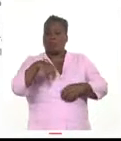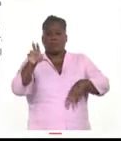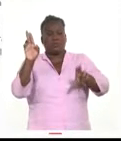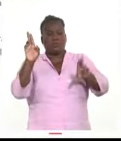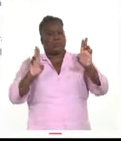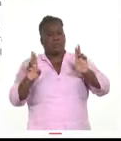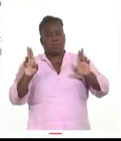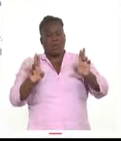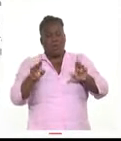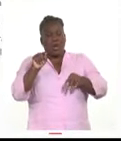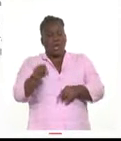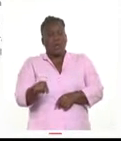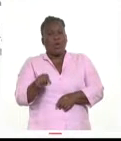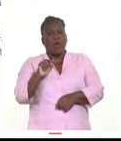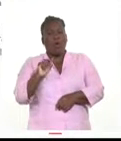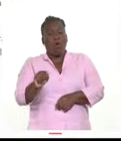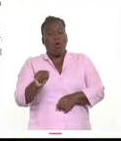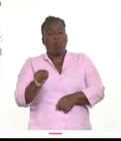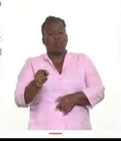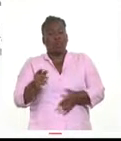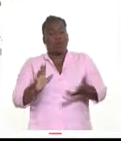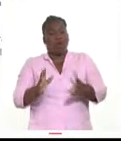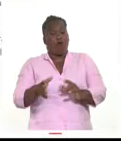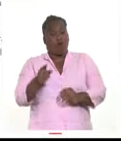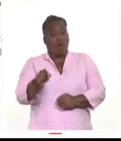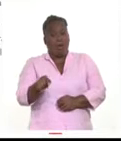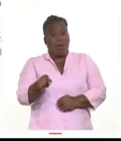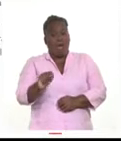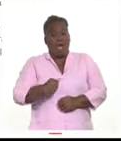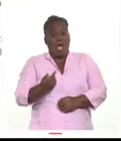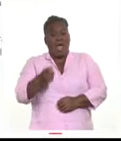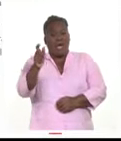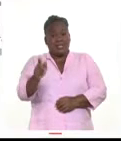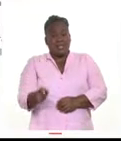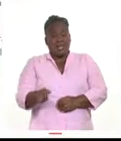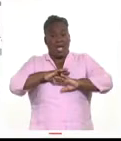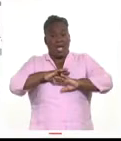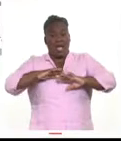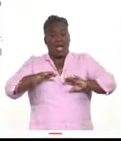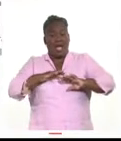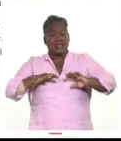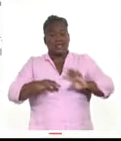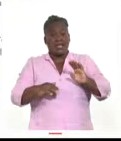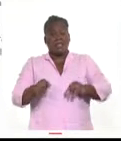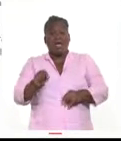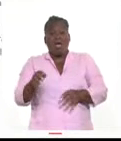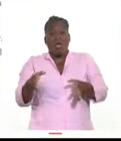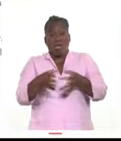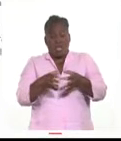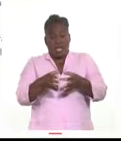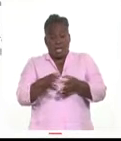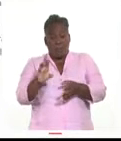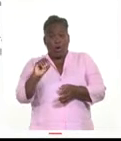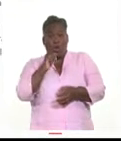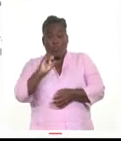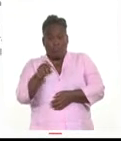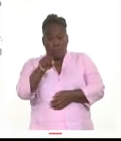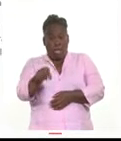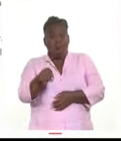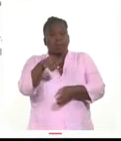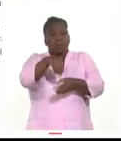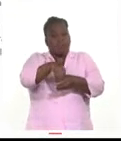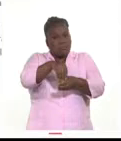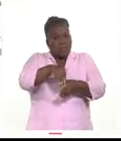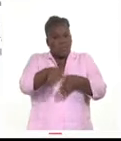y repudia la actuación ejecutada por los artistas y los atletas del equipo nacional de rodeo implicados en el hecho.